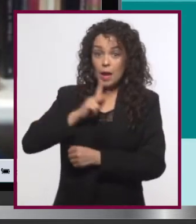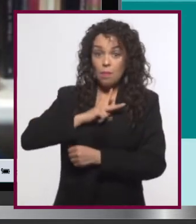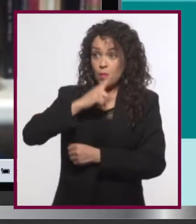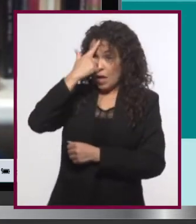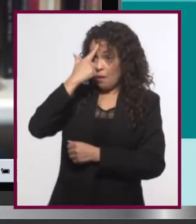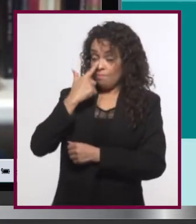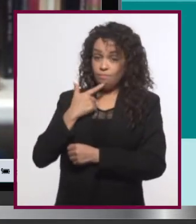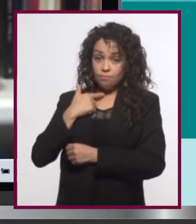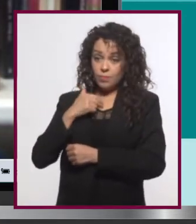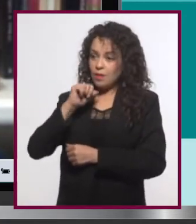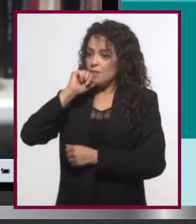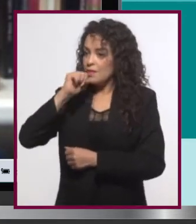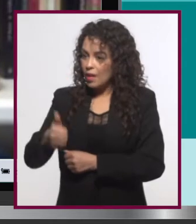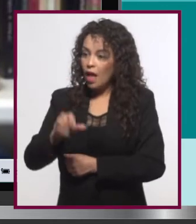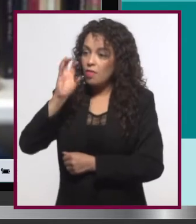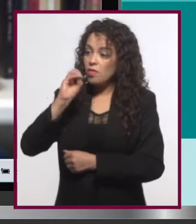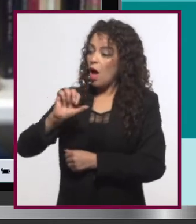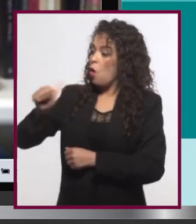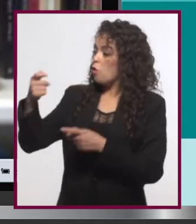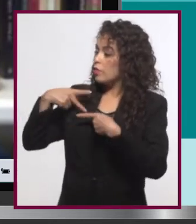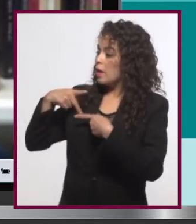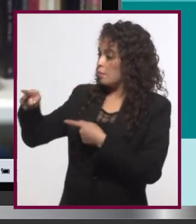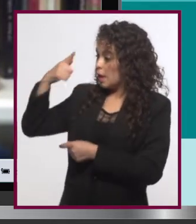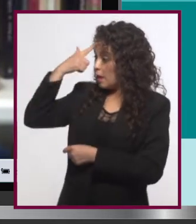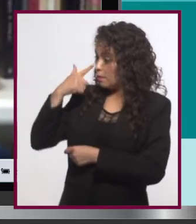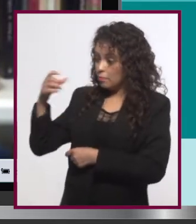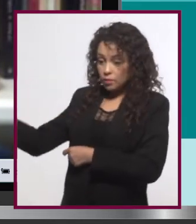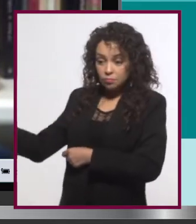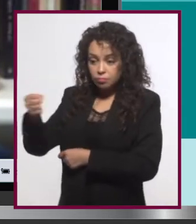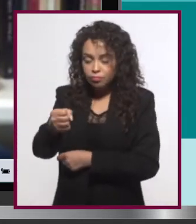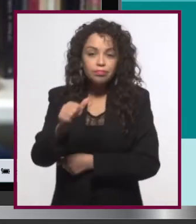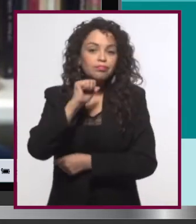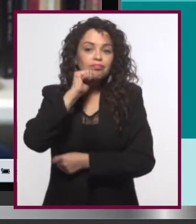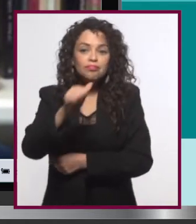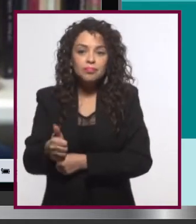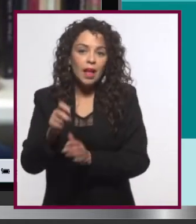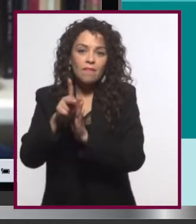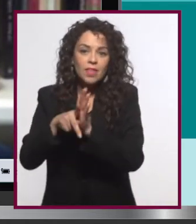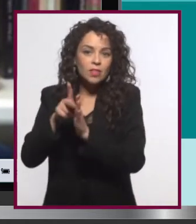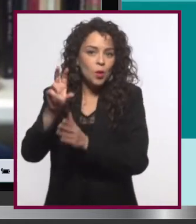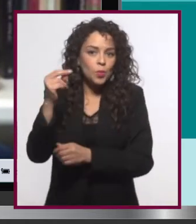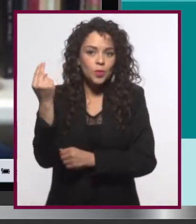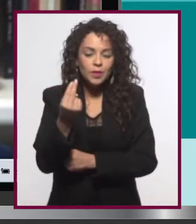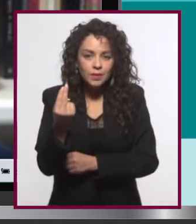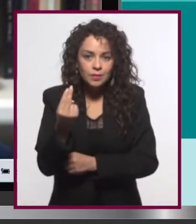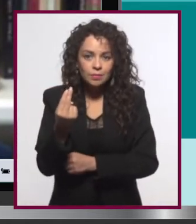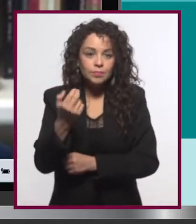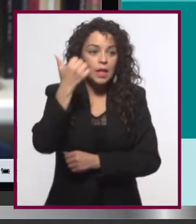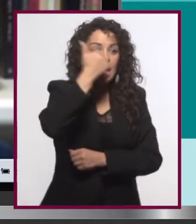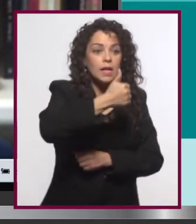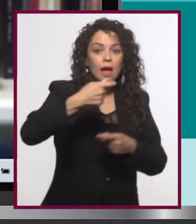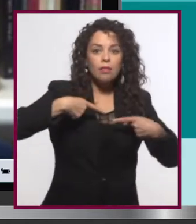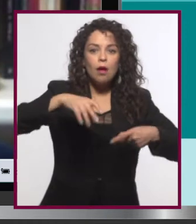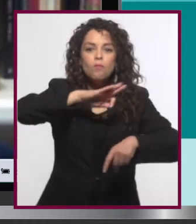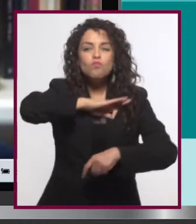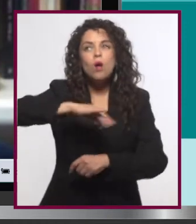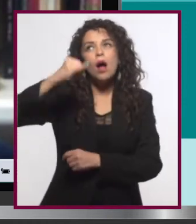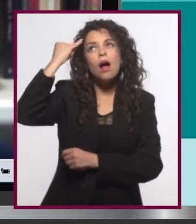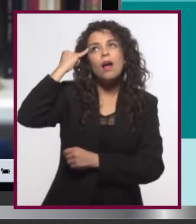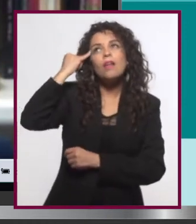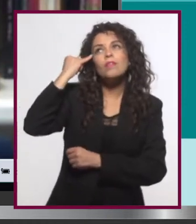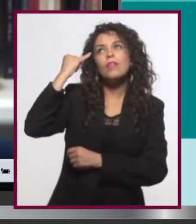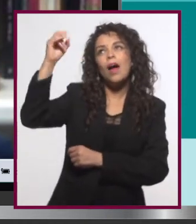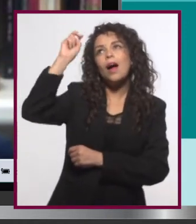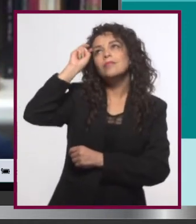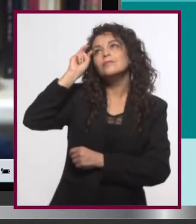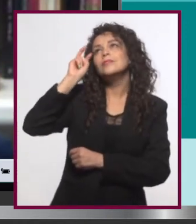mostrar mi propia cara o sin mostrar una cara precisa de alguien en el video. Y entonces cada persona puede usar su imaginación